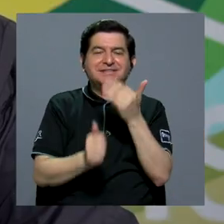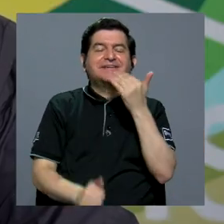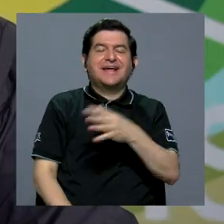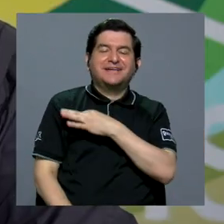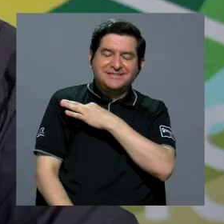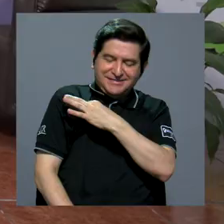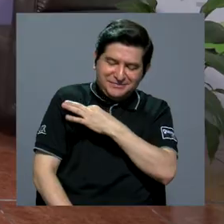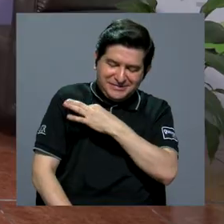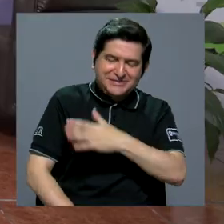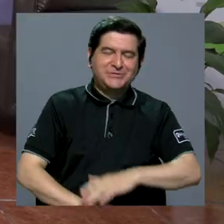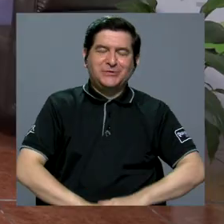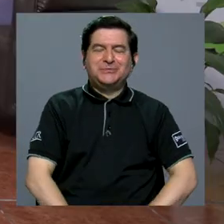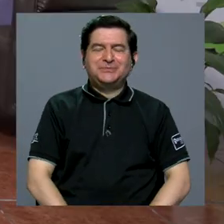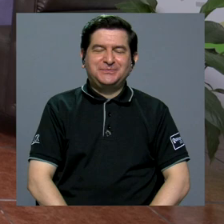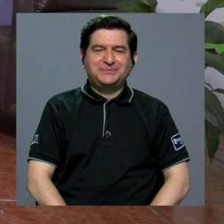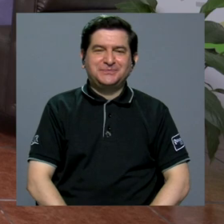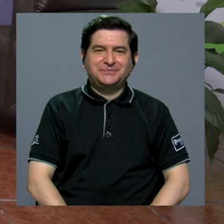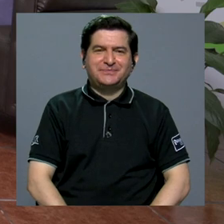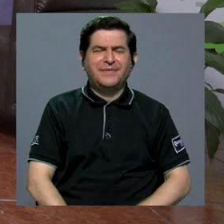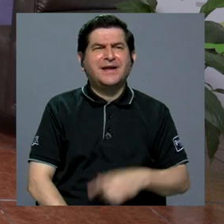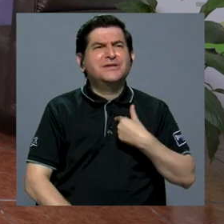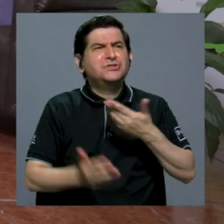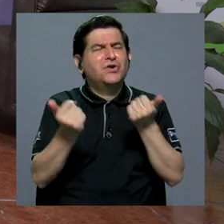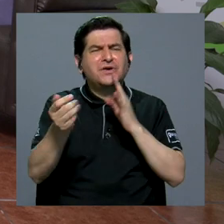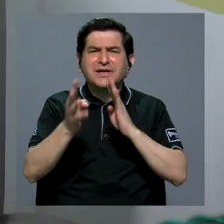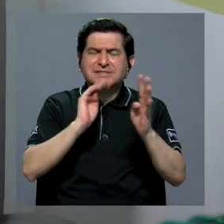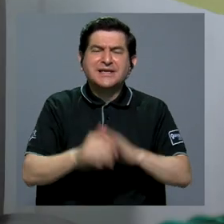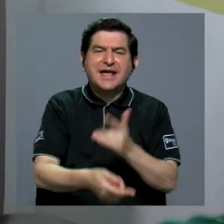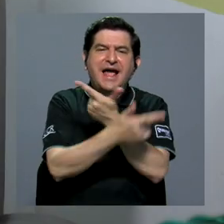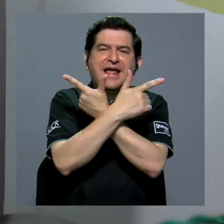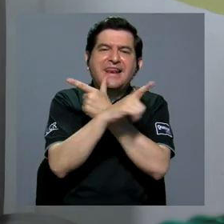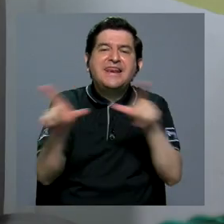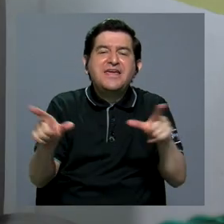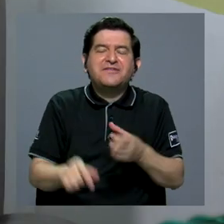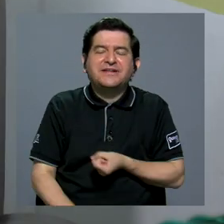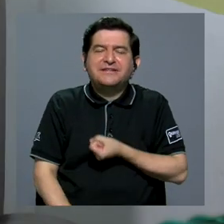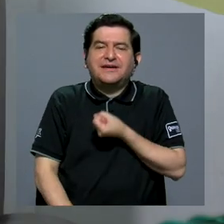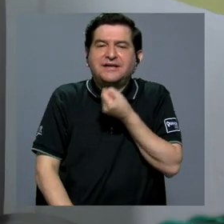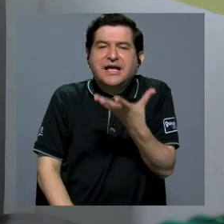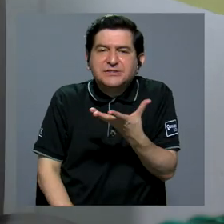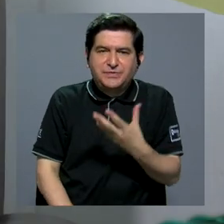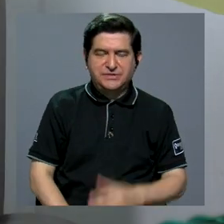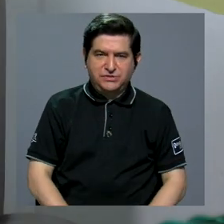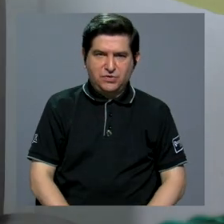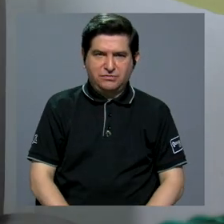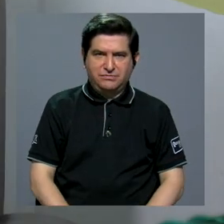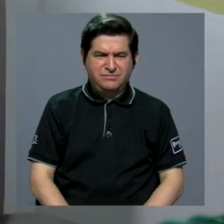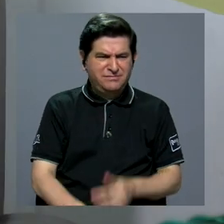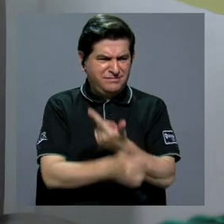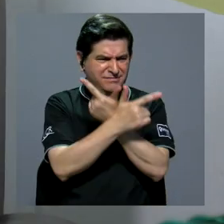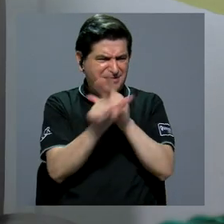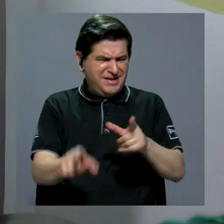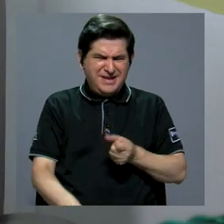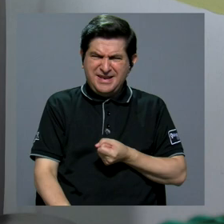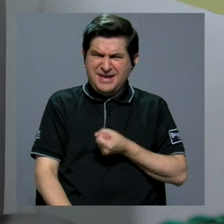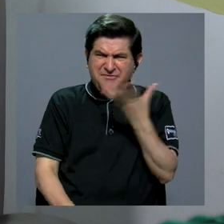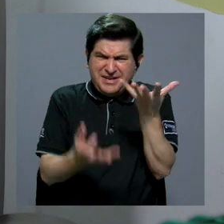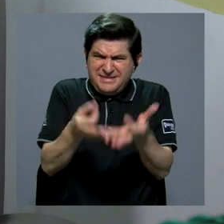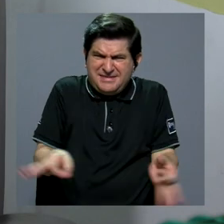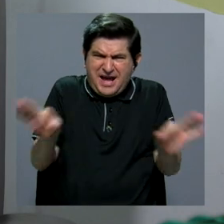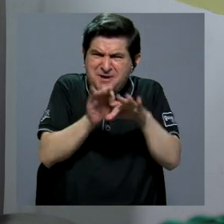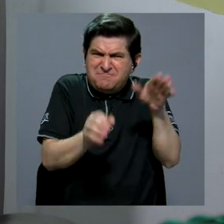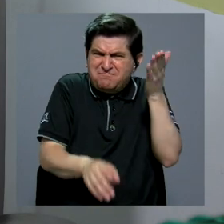la invitación. quisiera hablar de libertad de expresión, ¿por qué la libertad de expresión es